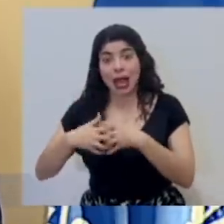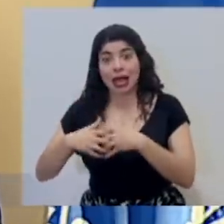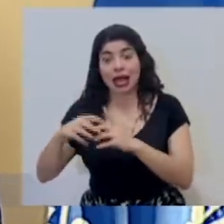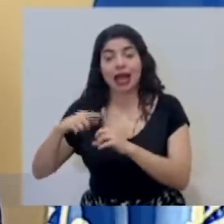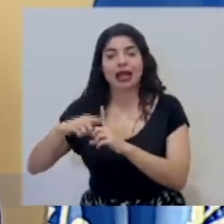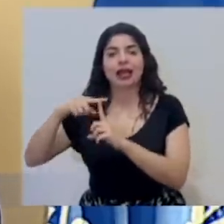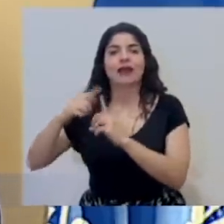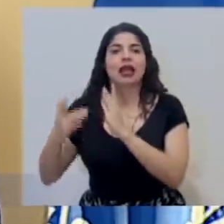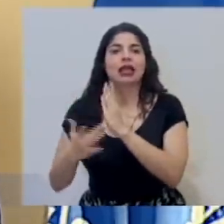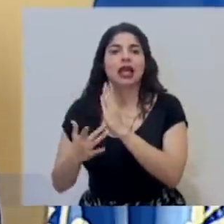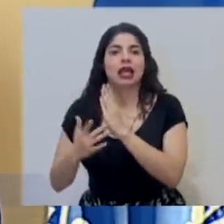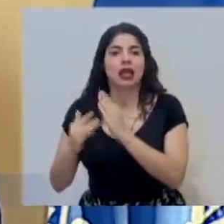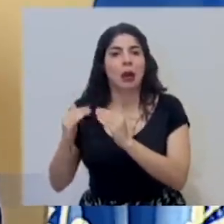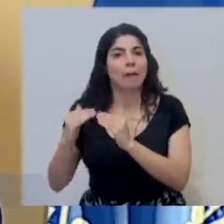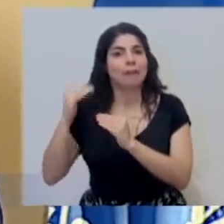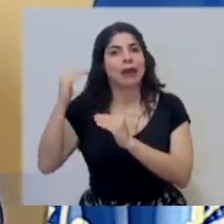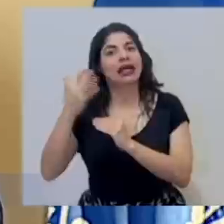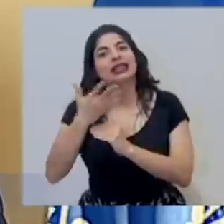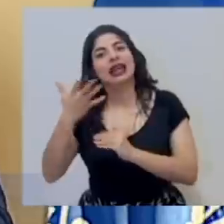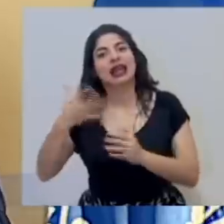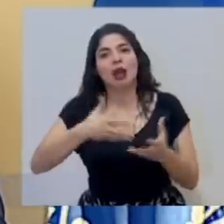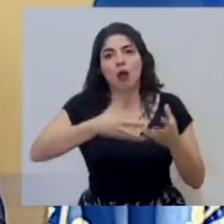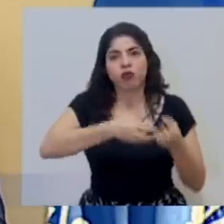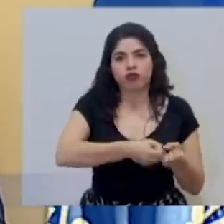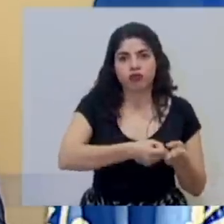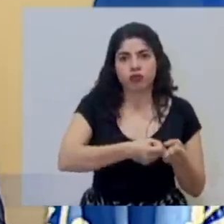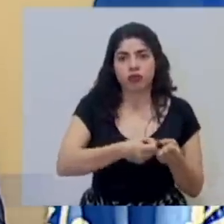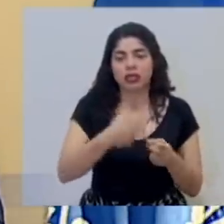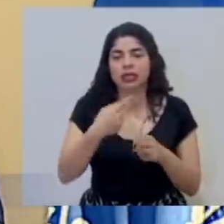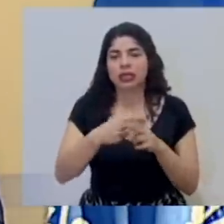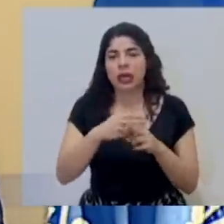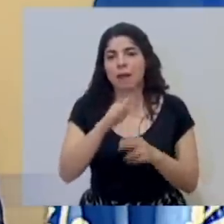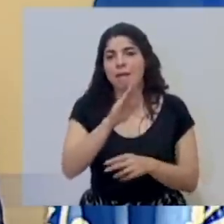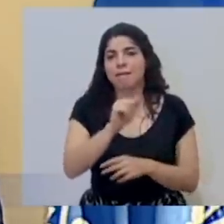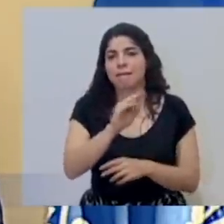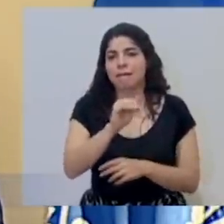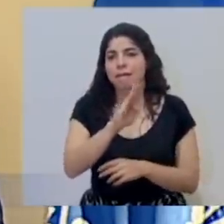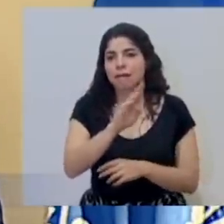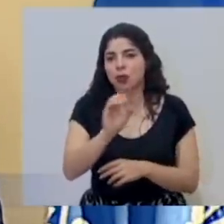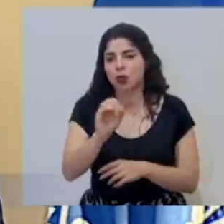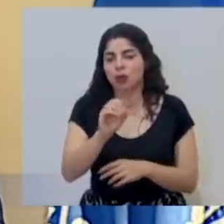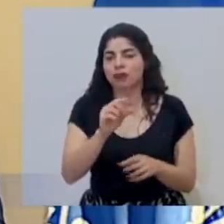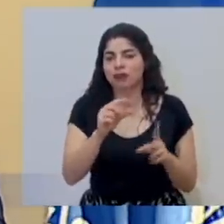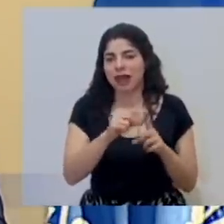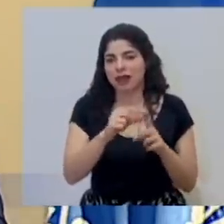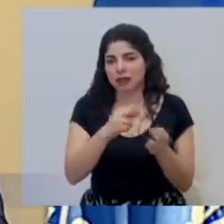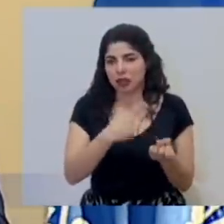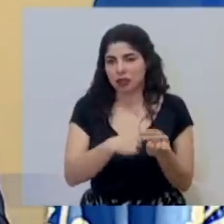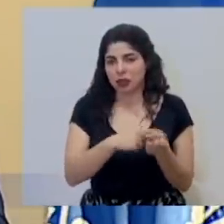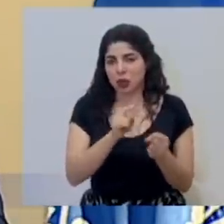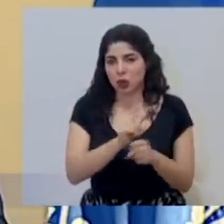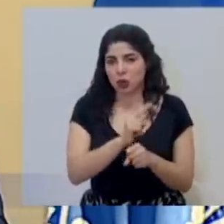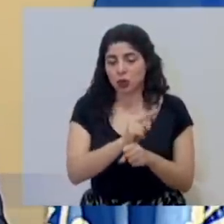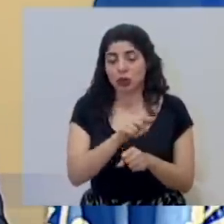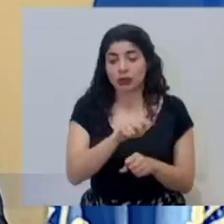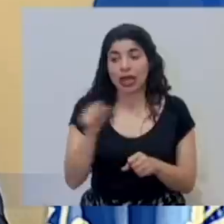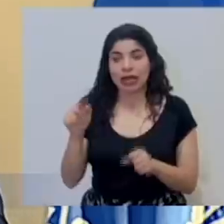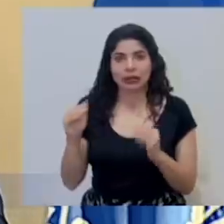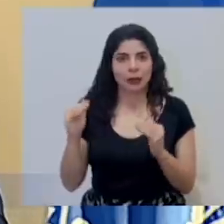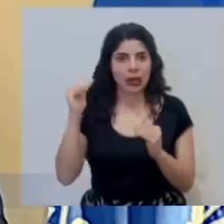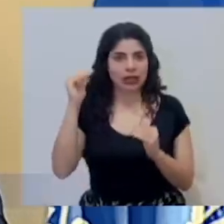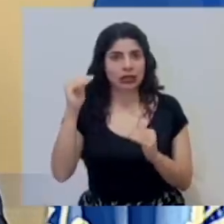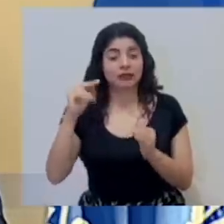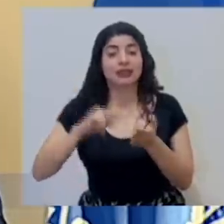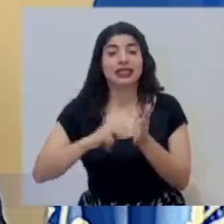técnico superior a esa perita. Se llama AMBU en términos hospitalarios. Y que pues